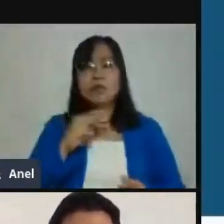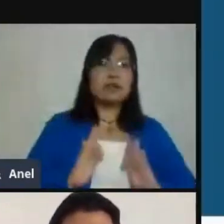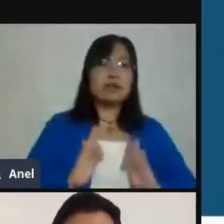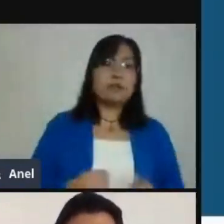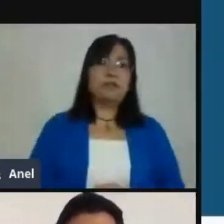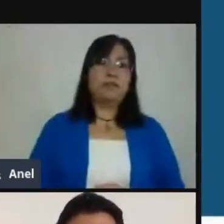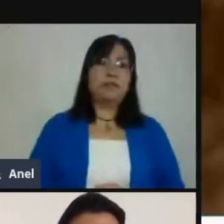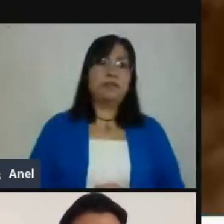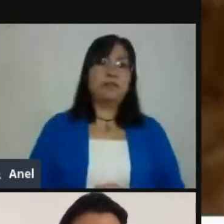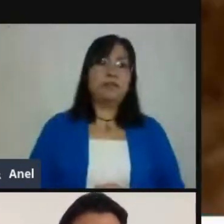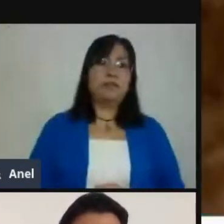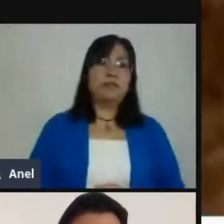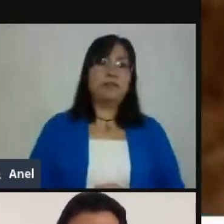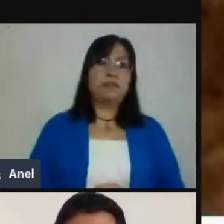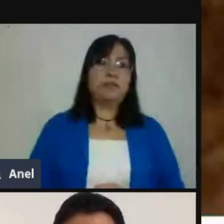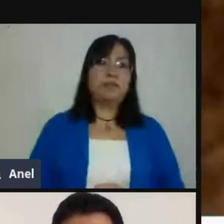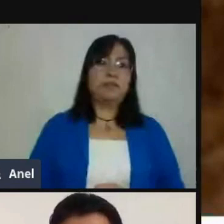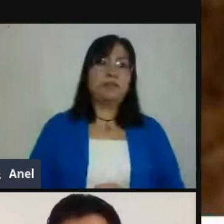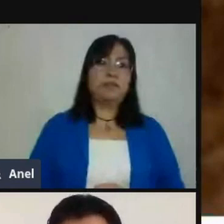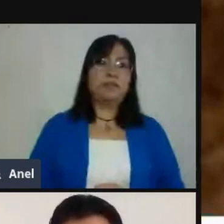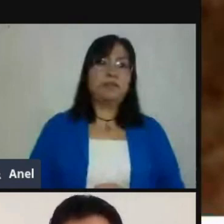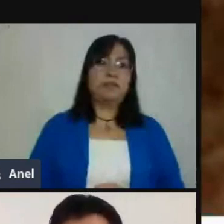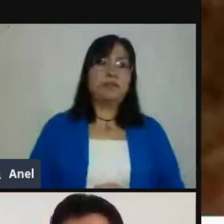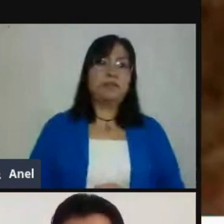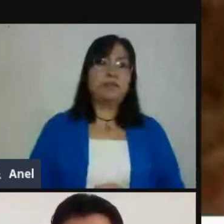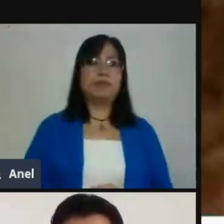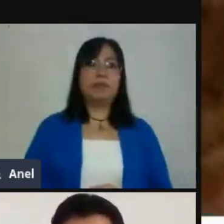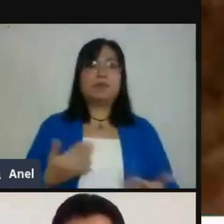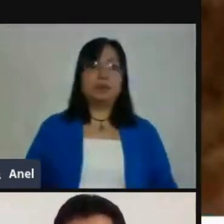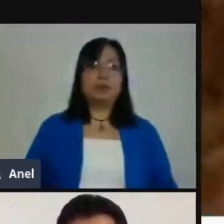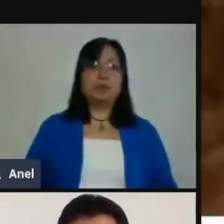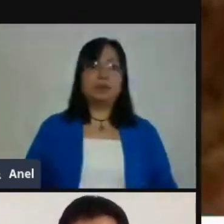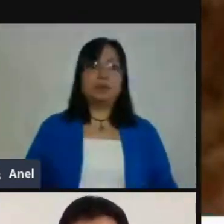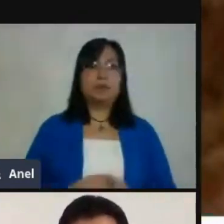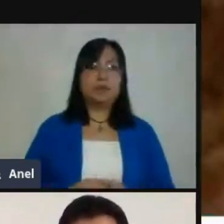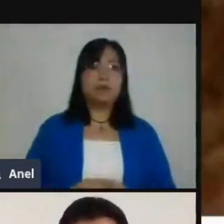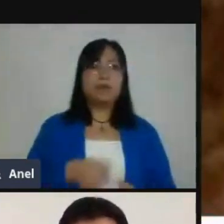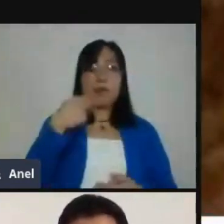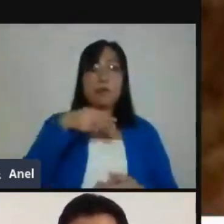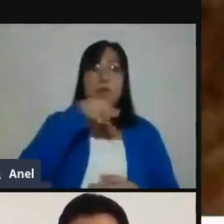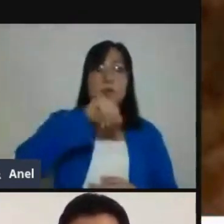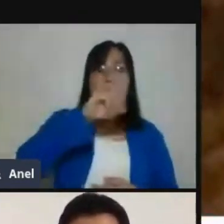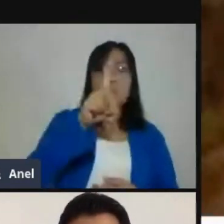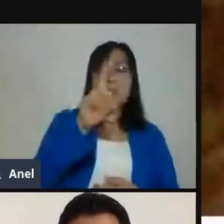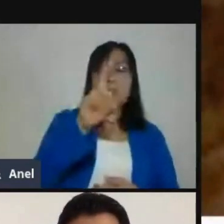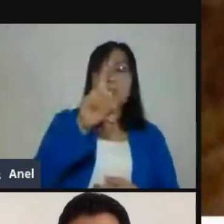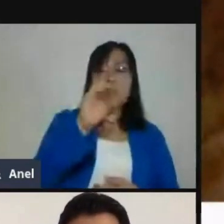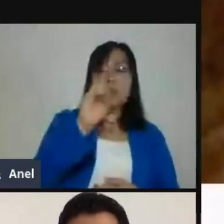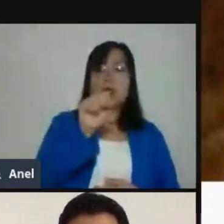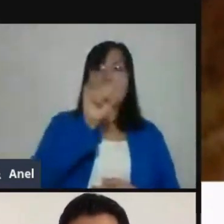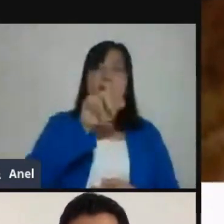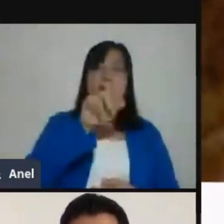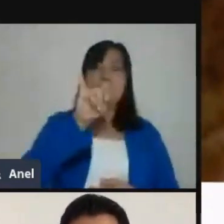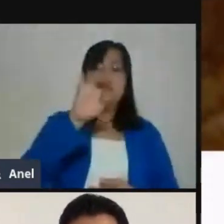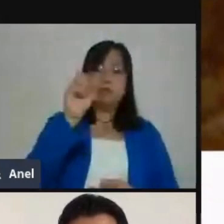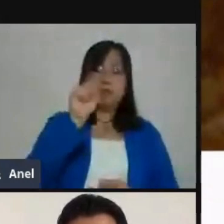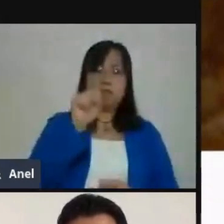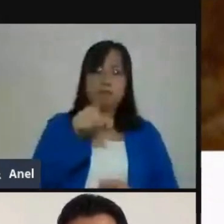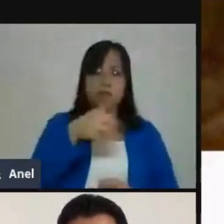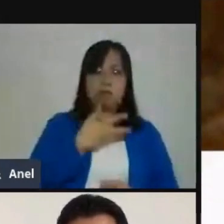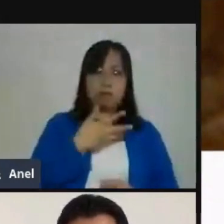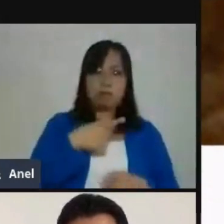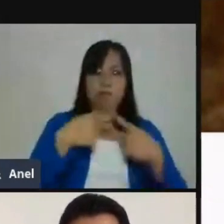lo que sucede, le denominamos el nido de sitios, porque nosotros en cada una de las 10 prepas que tenemos, 5